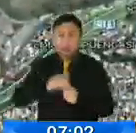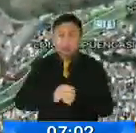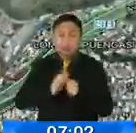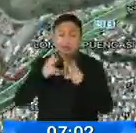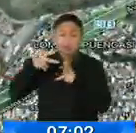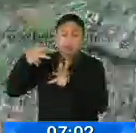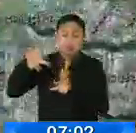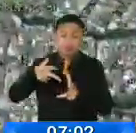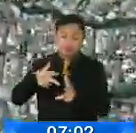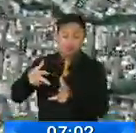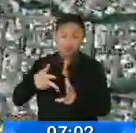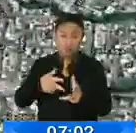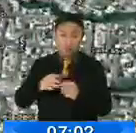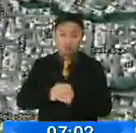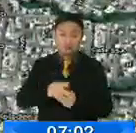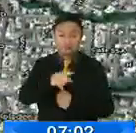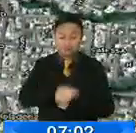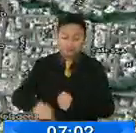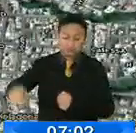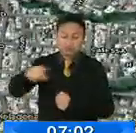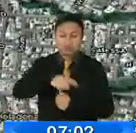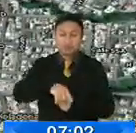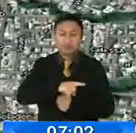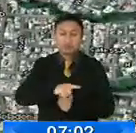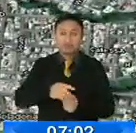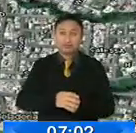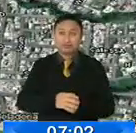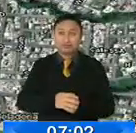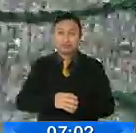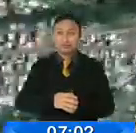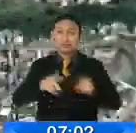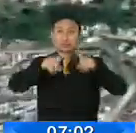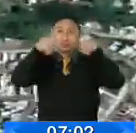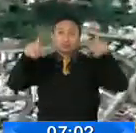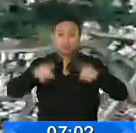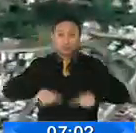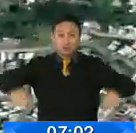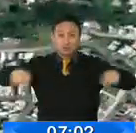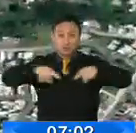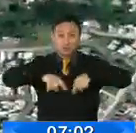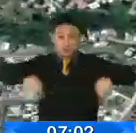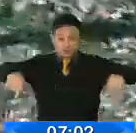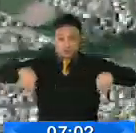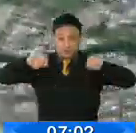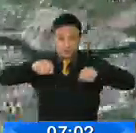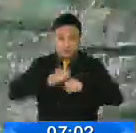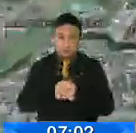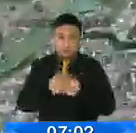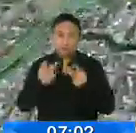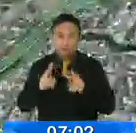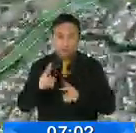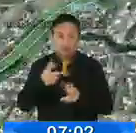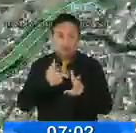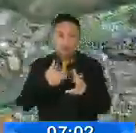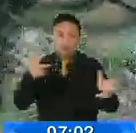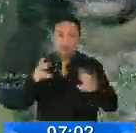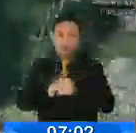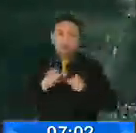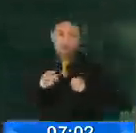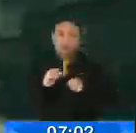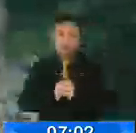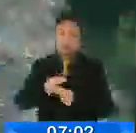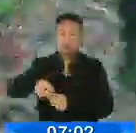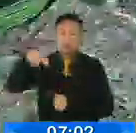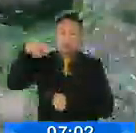el redondel de la Simón Bolívar, o el trébol, en este caso de la Simón Bolívar, pues también tiene tráfico de los que se van de norte